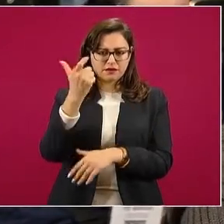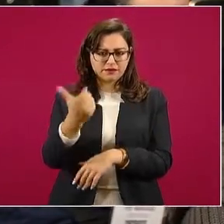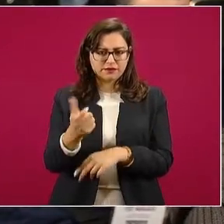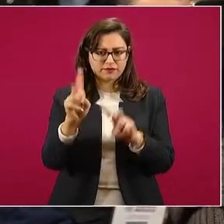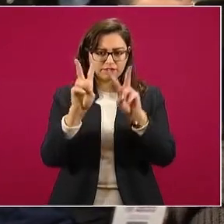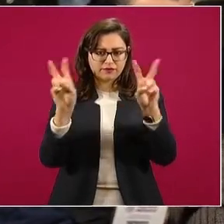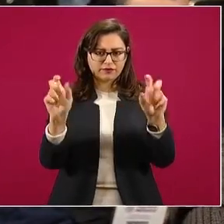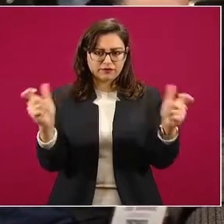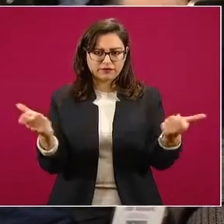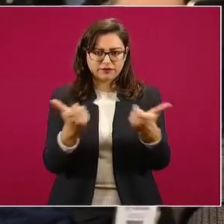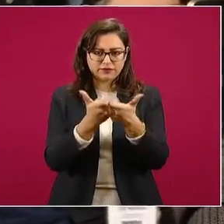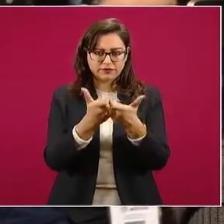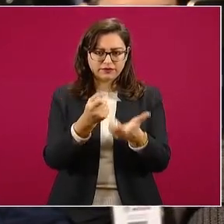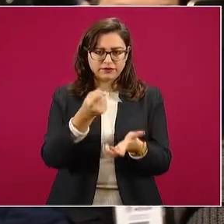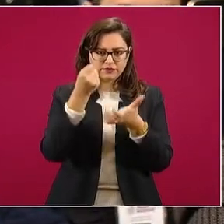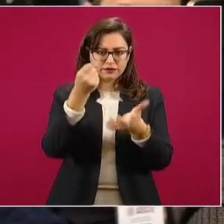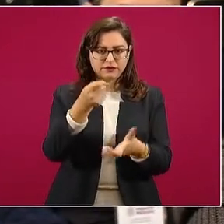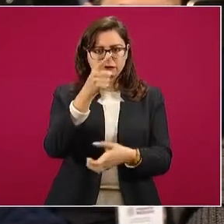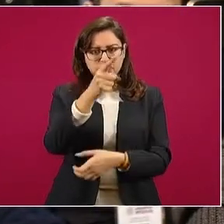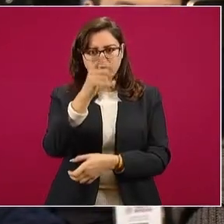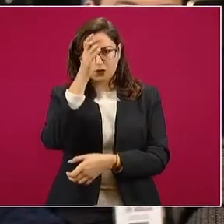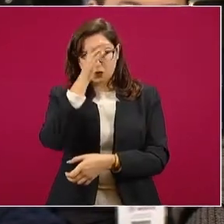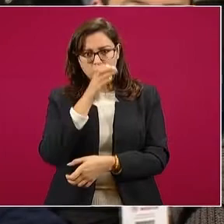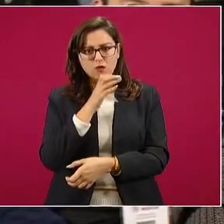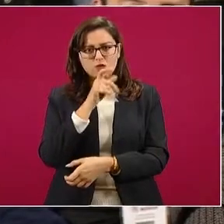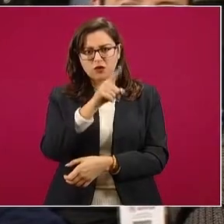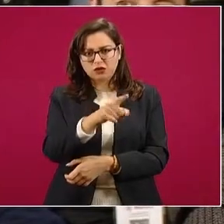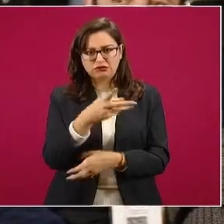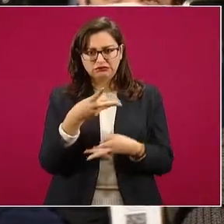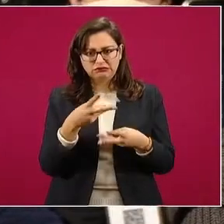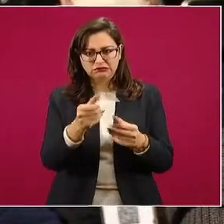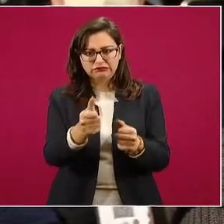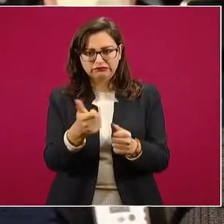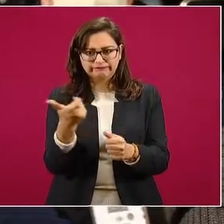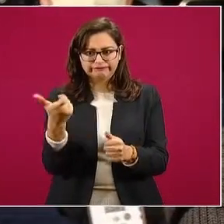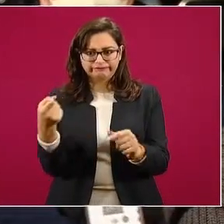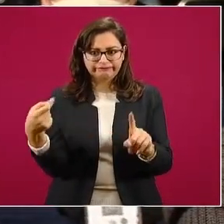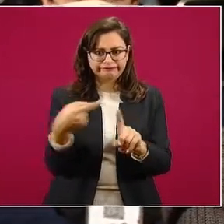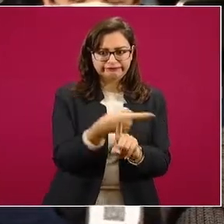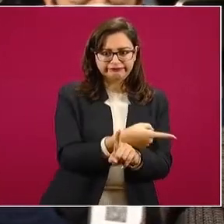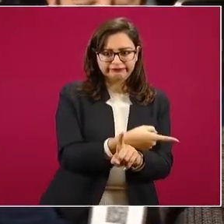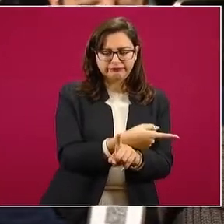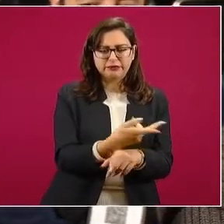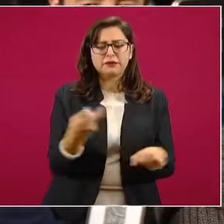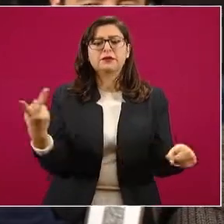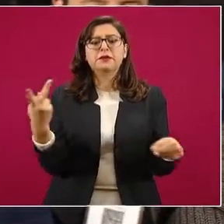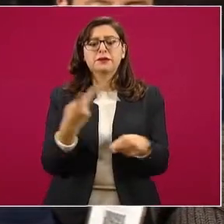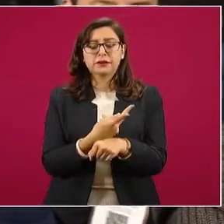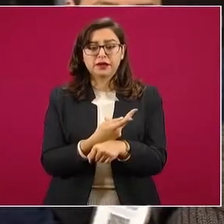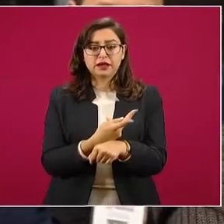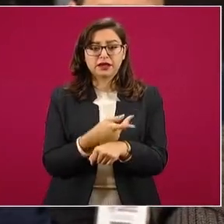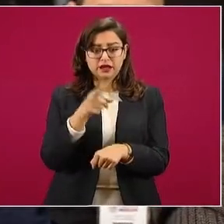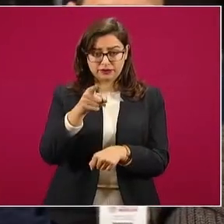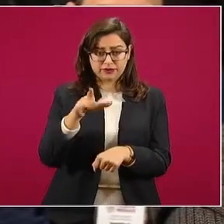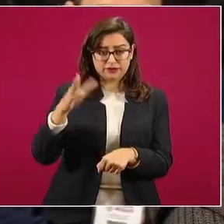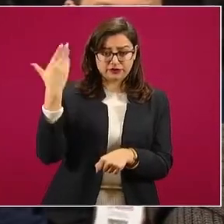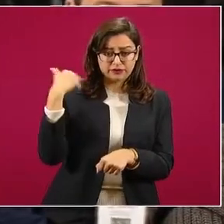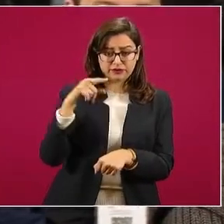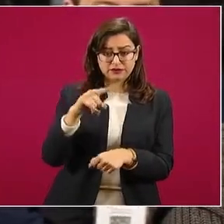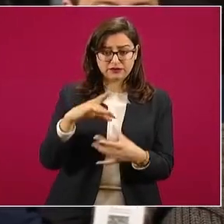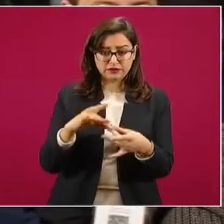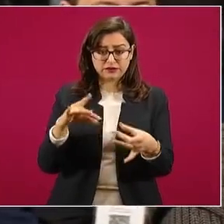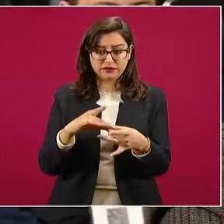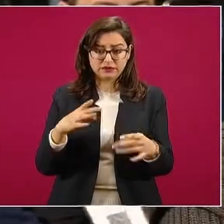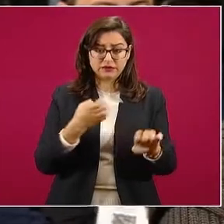financiero, este en el gobierno de Coahuila. saber usted qué información tiene? Sobre todo cuando usted mencionaba que había malos manejos de fondos en los